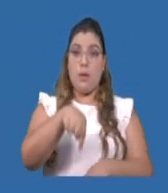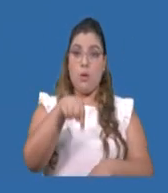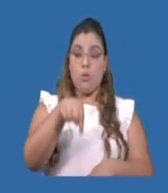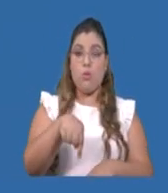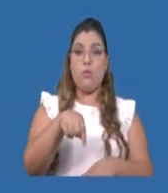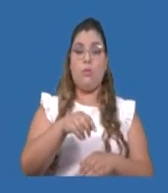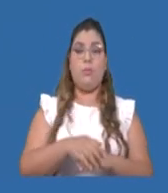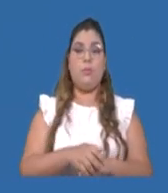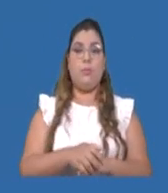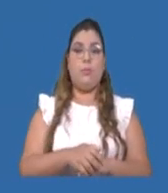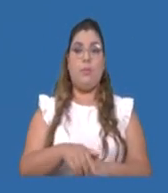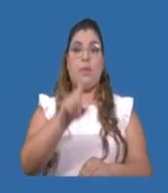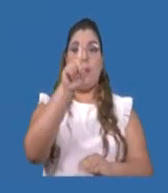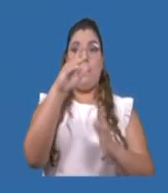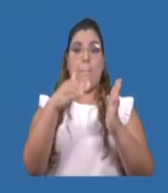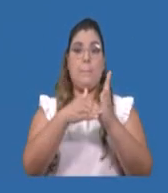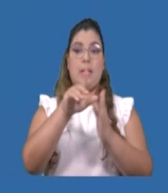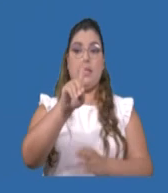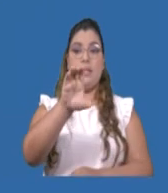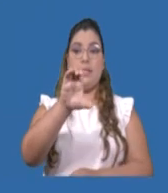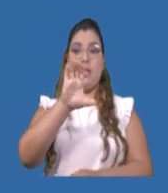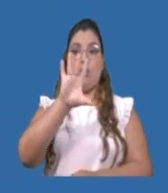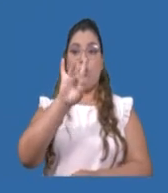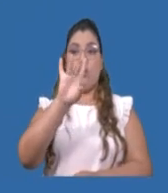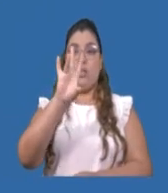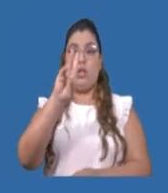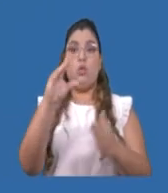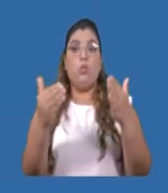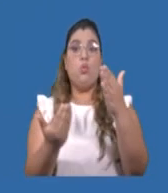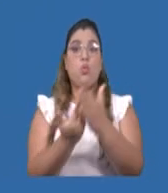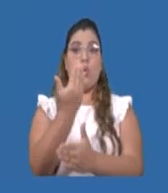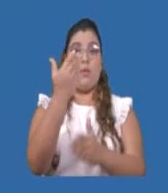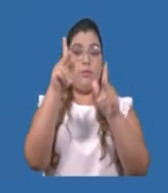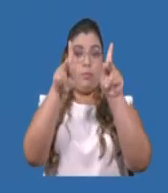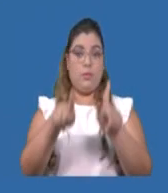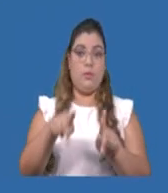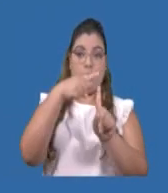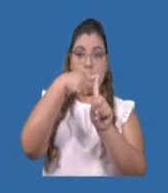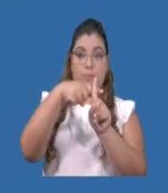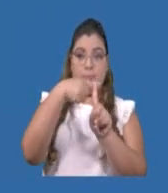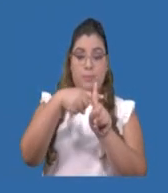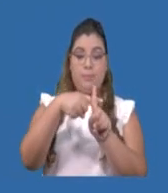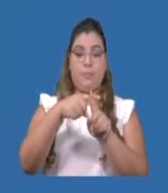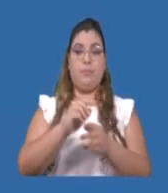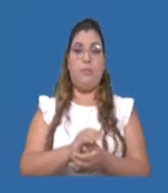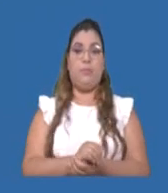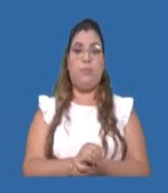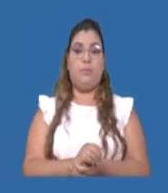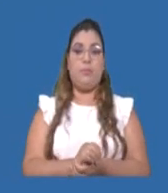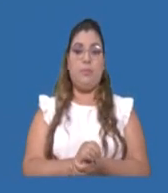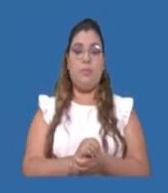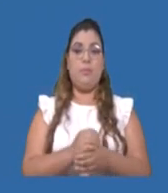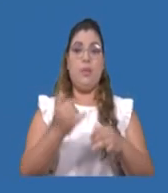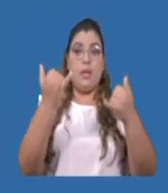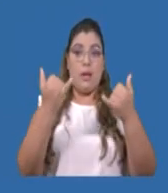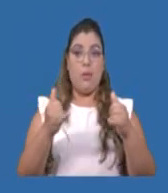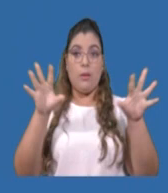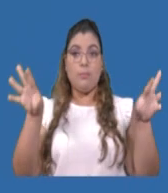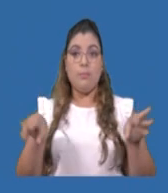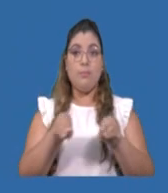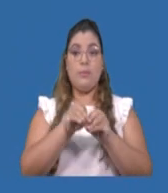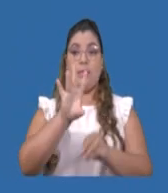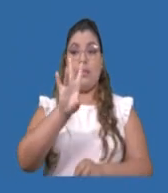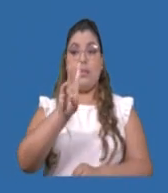1.187 nuevos casos notificados al sistema de vigilancia para un total nuevo ahora de